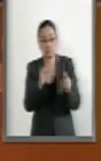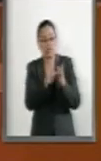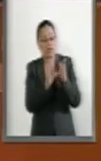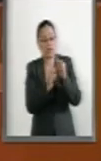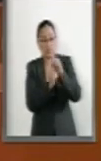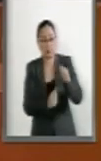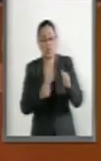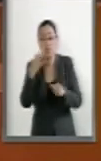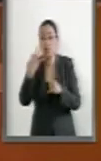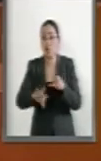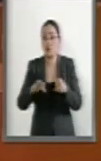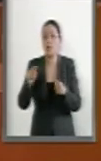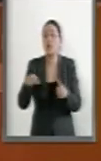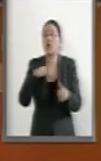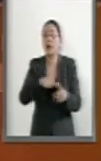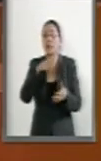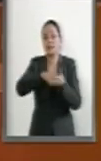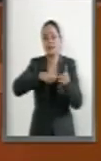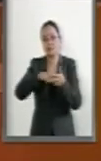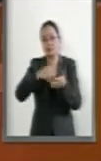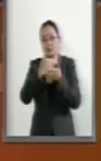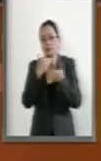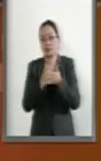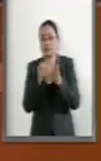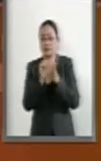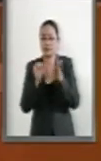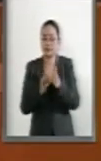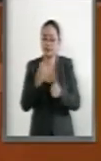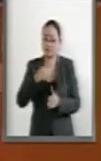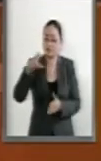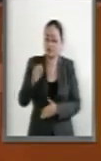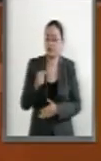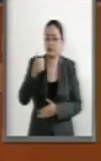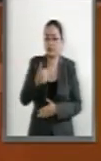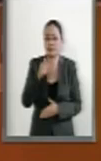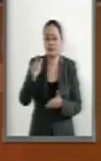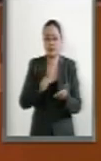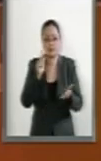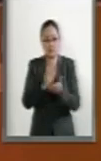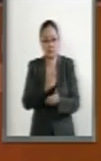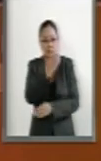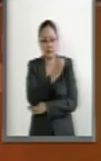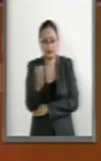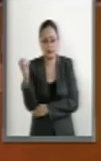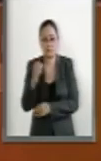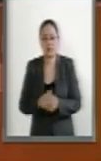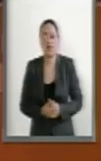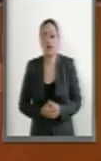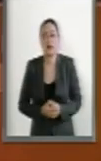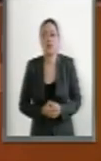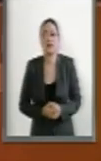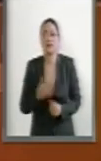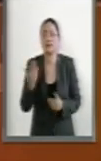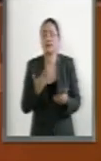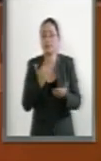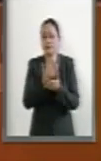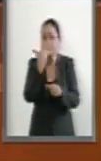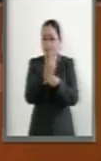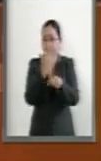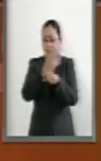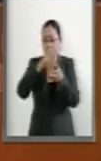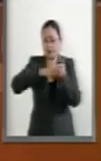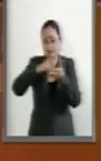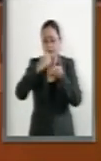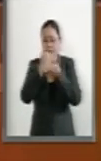tenemos una reforma al primer párrafo del artículo 166 de la misma ley agraria. Se propone la reforma al